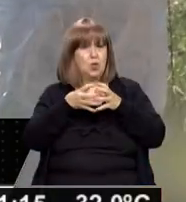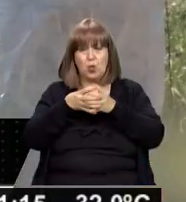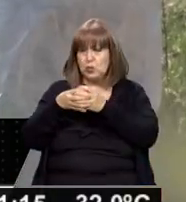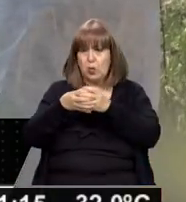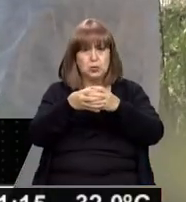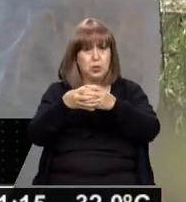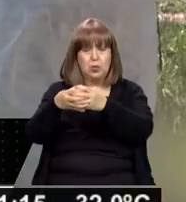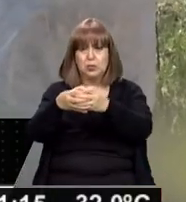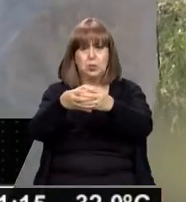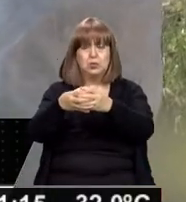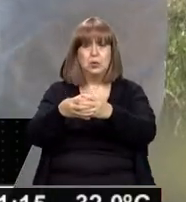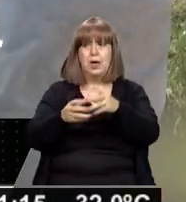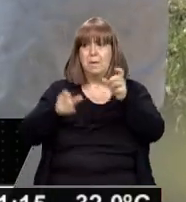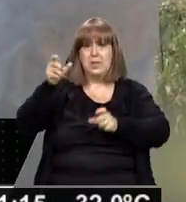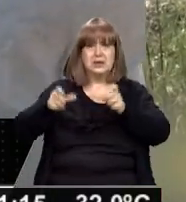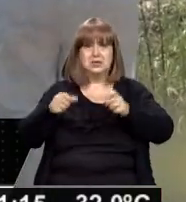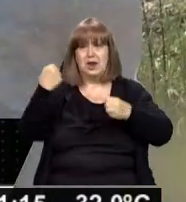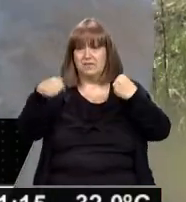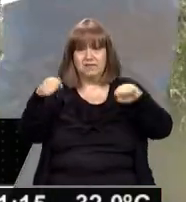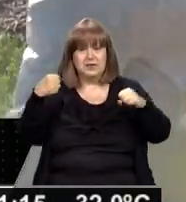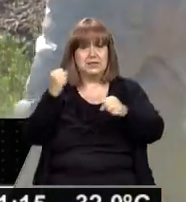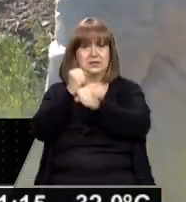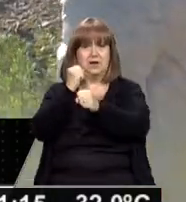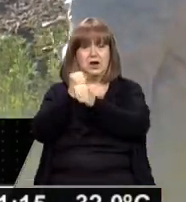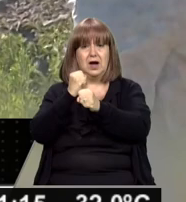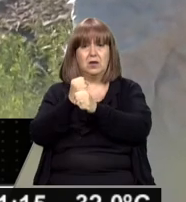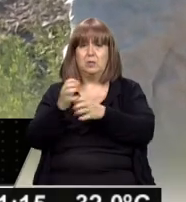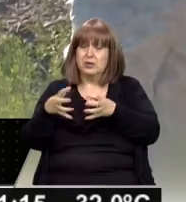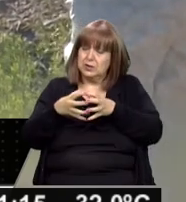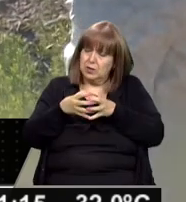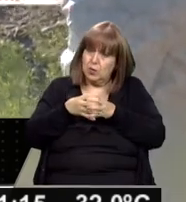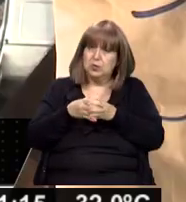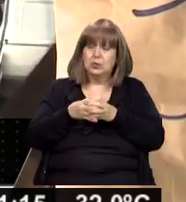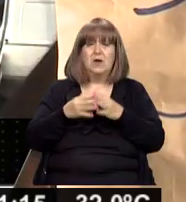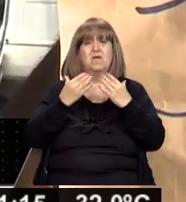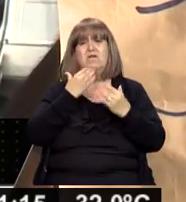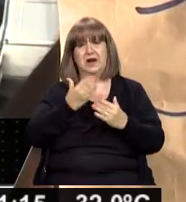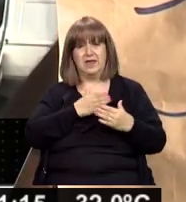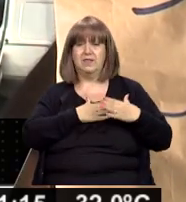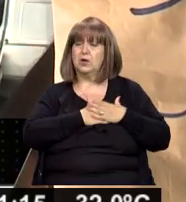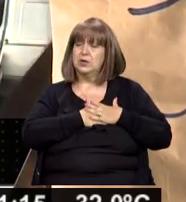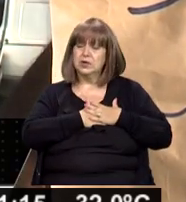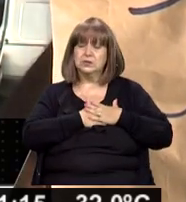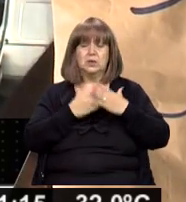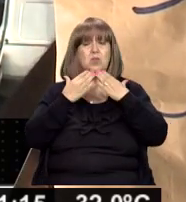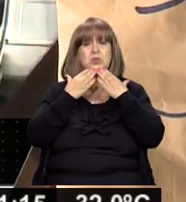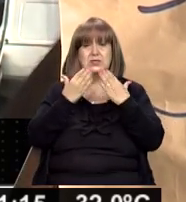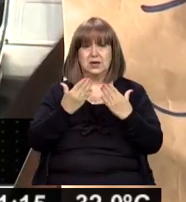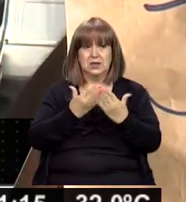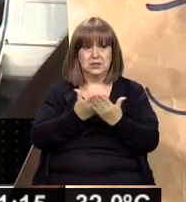Hay gente que ha faltado a trabajar, a todos por ayudarnos a nosotros. La verdad que les agradezco de corazón, les agradezco a todos.